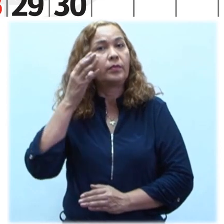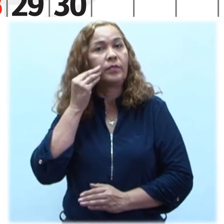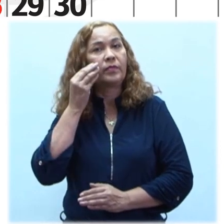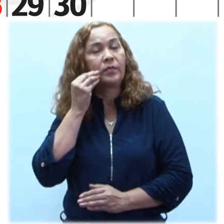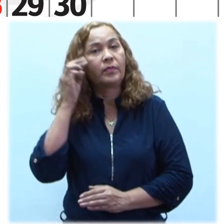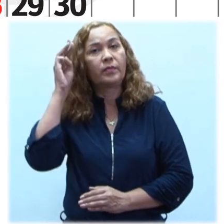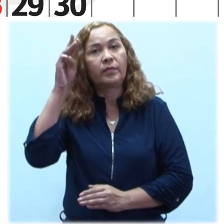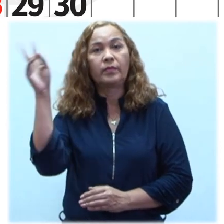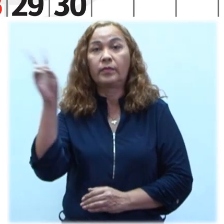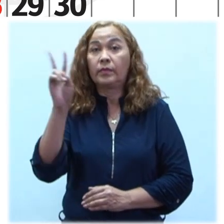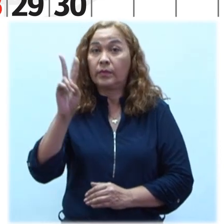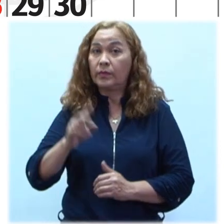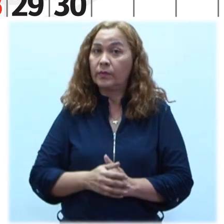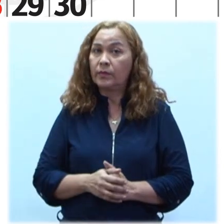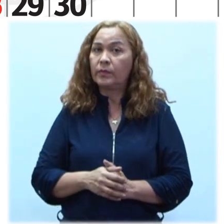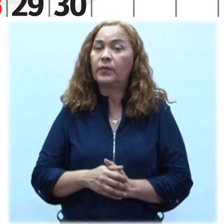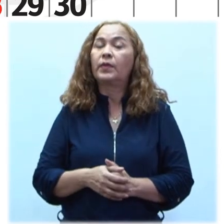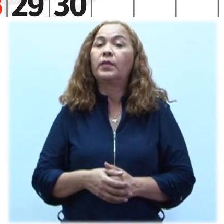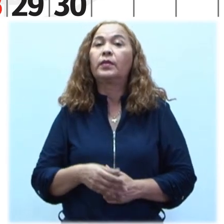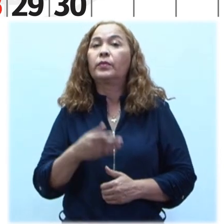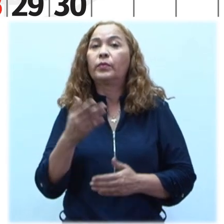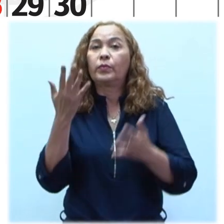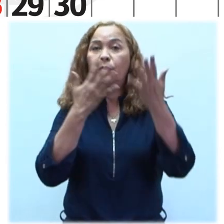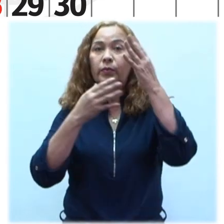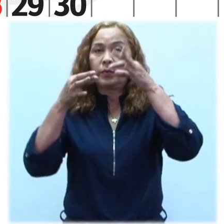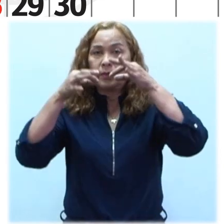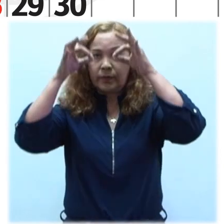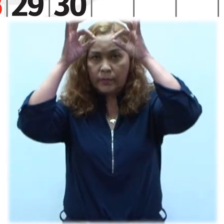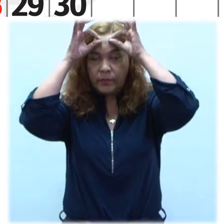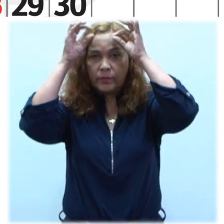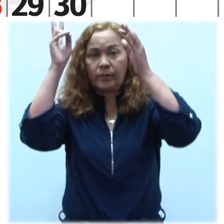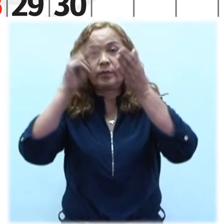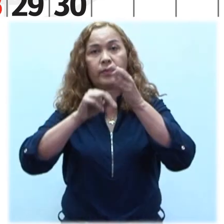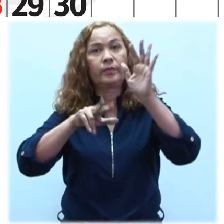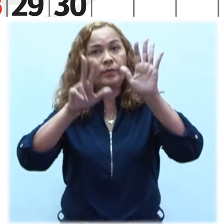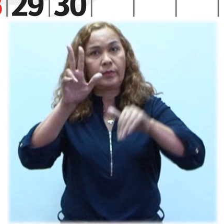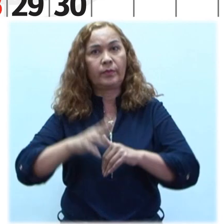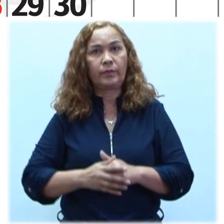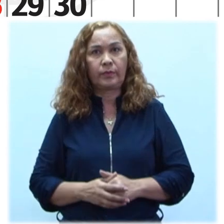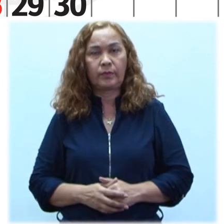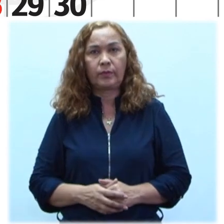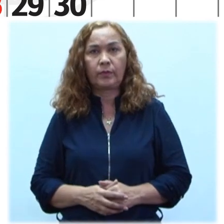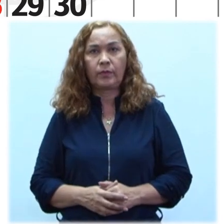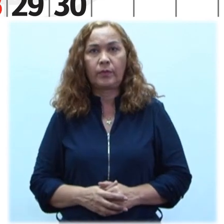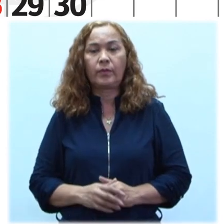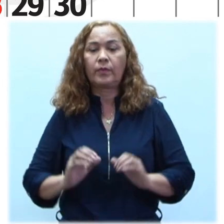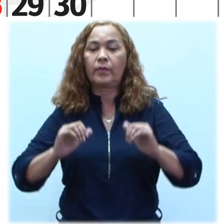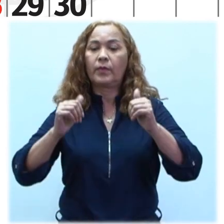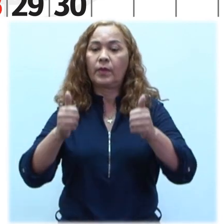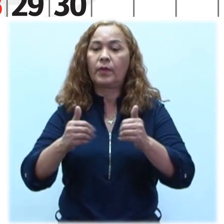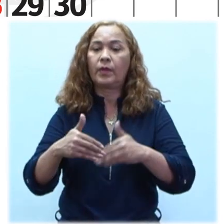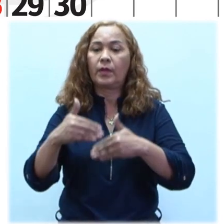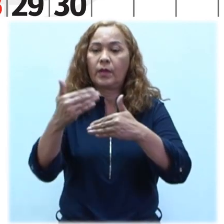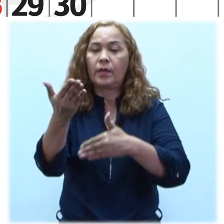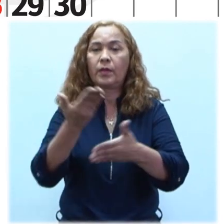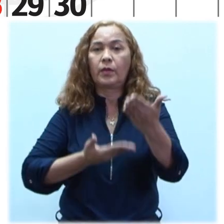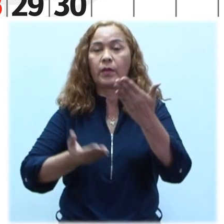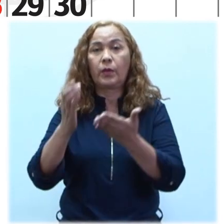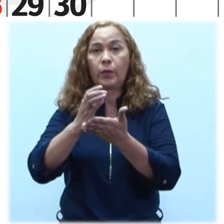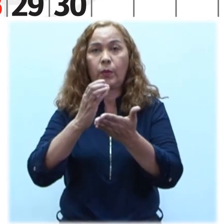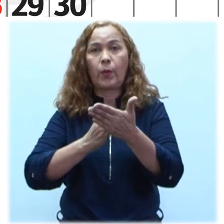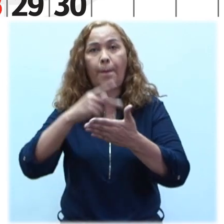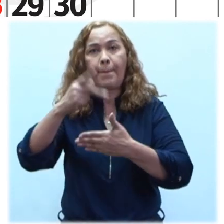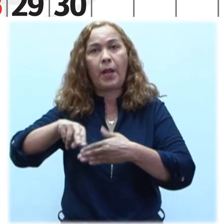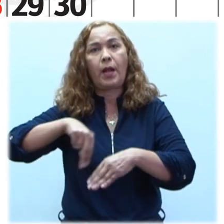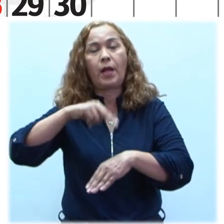Experimental del Magisterio Venezolano Samuel Robinson 2018 Inicio de la Fase